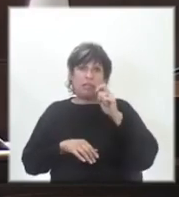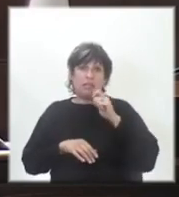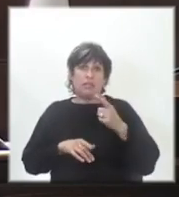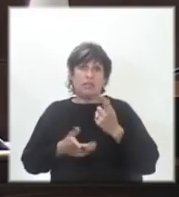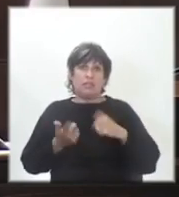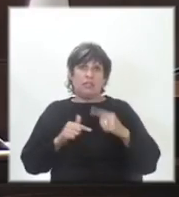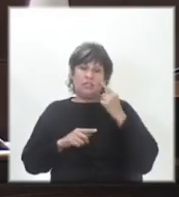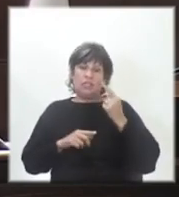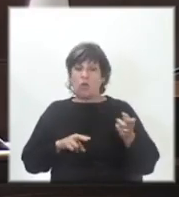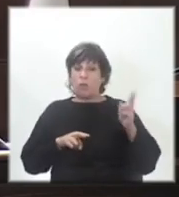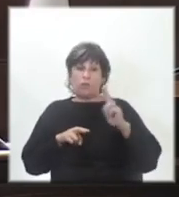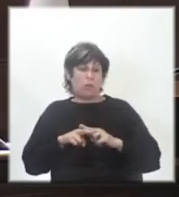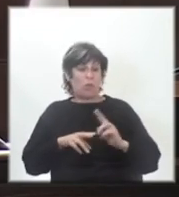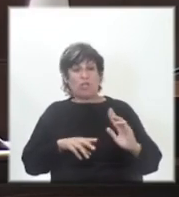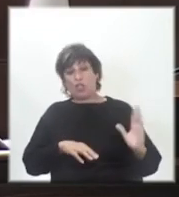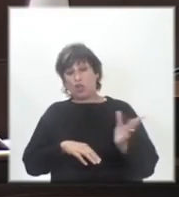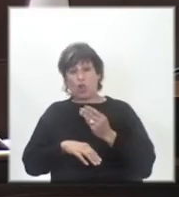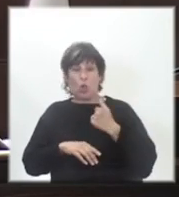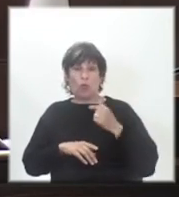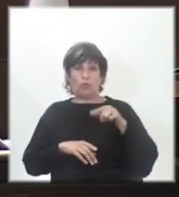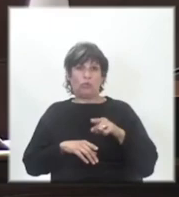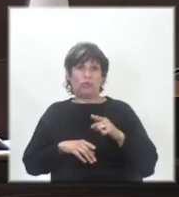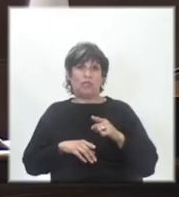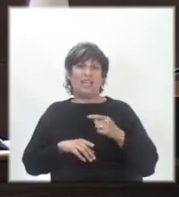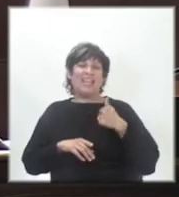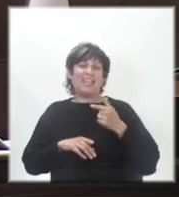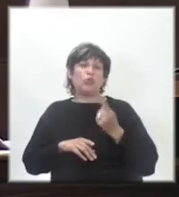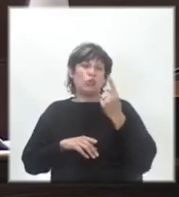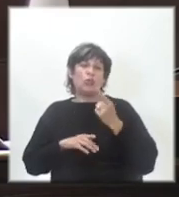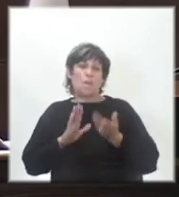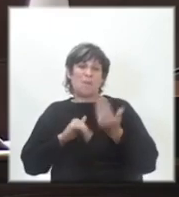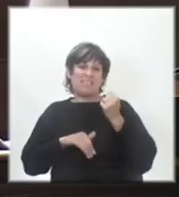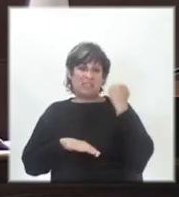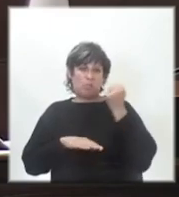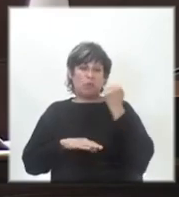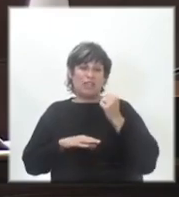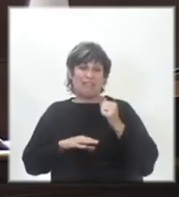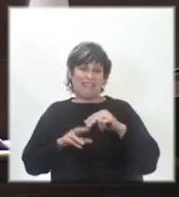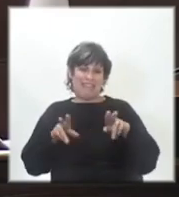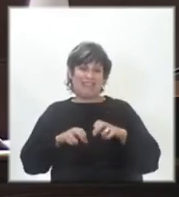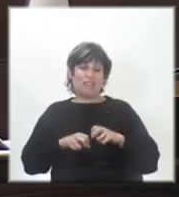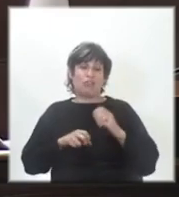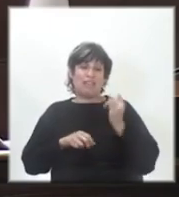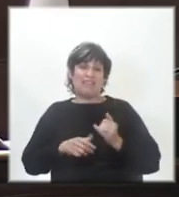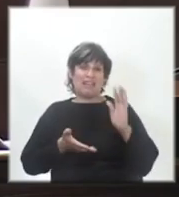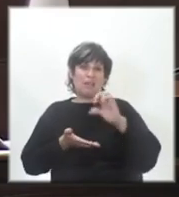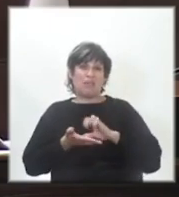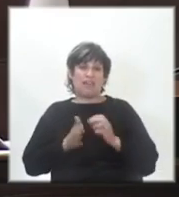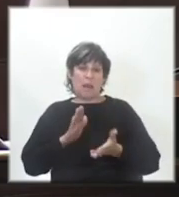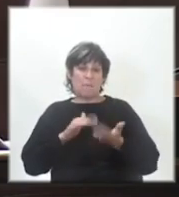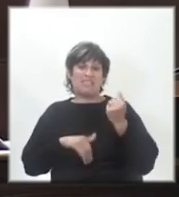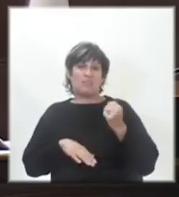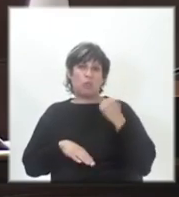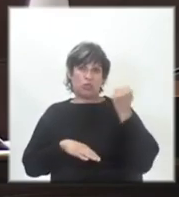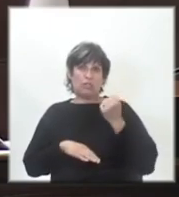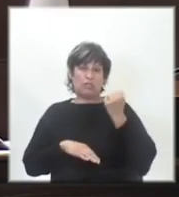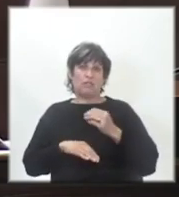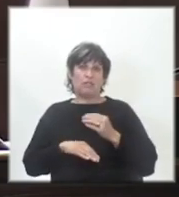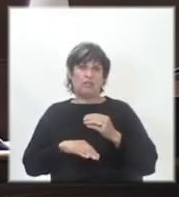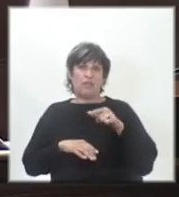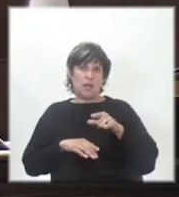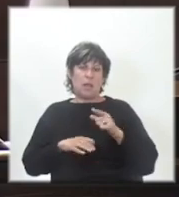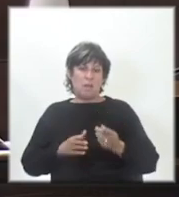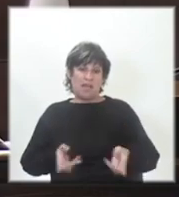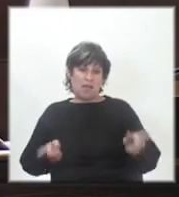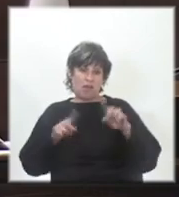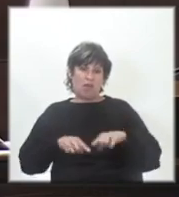a morir todos si eso no sucede. Es uno de los ingresos más importantes que tiene el país. De los más importantes para retomar